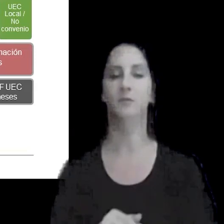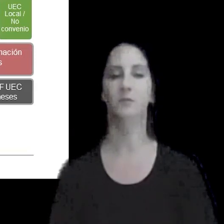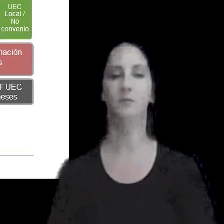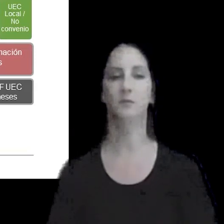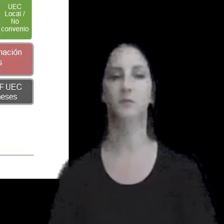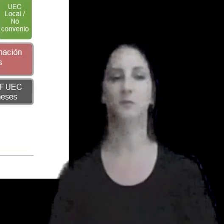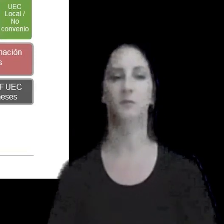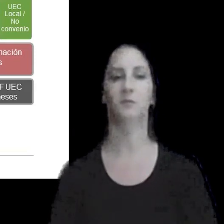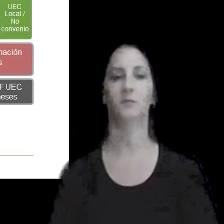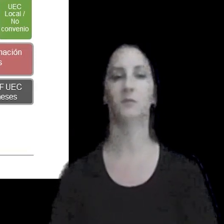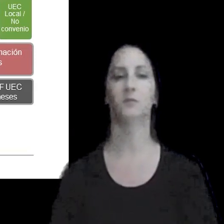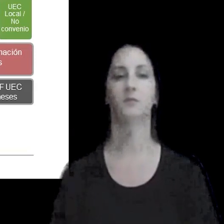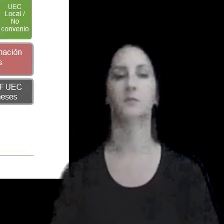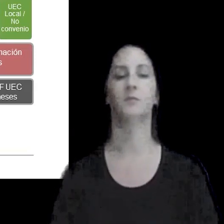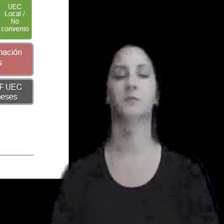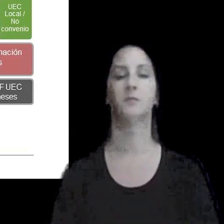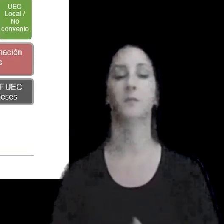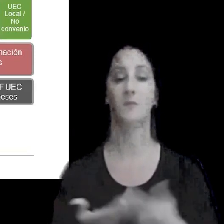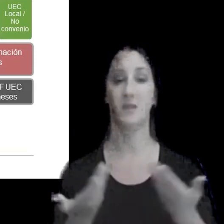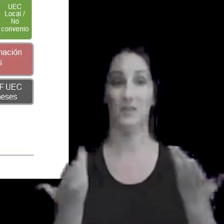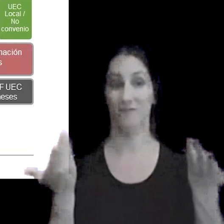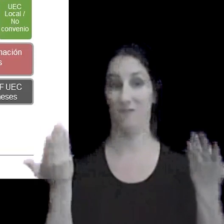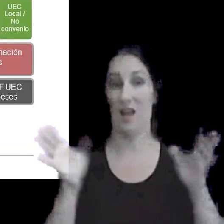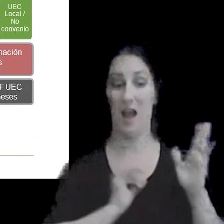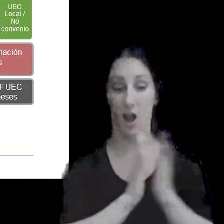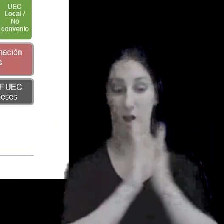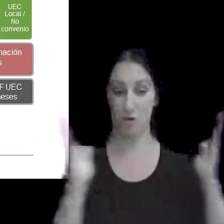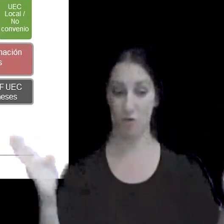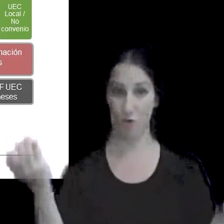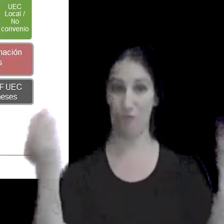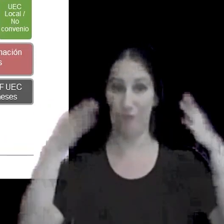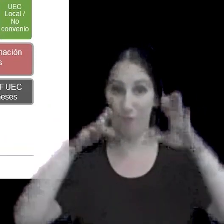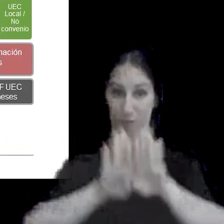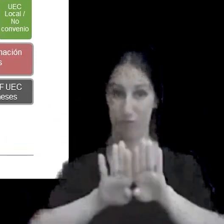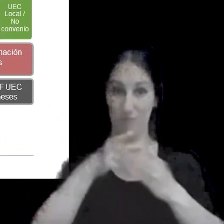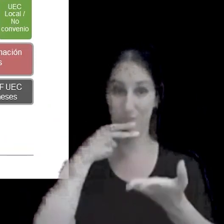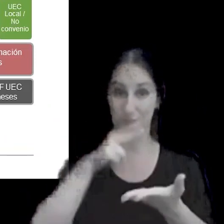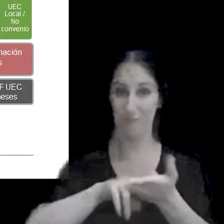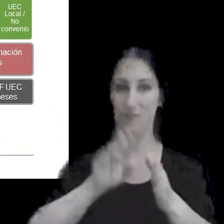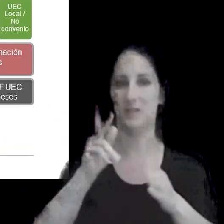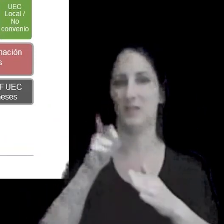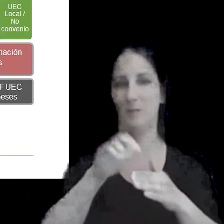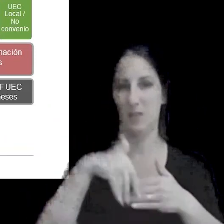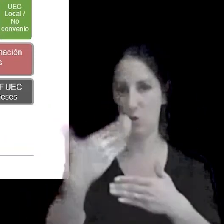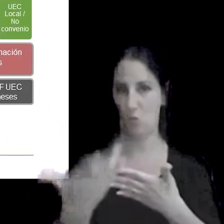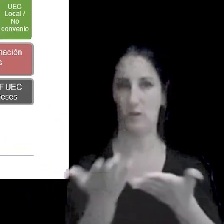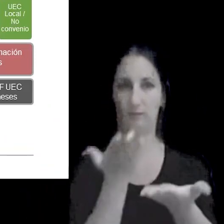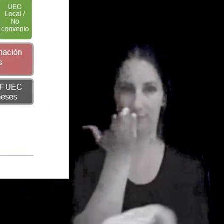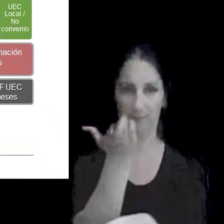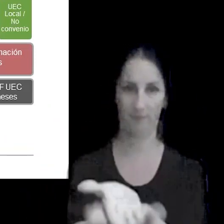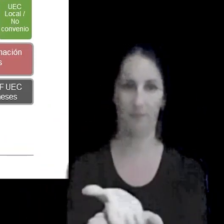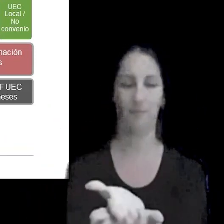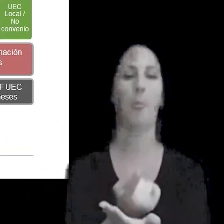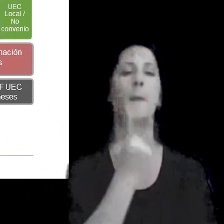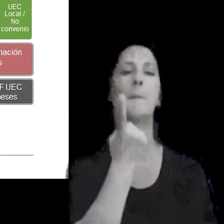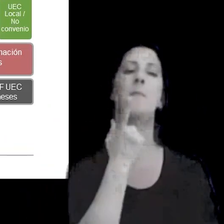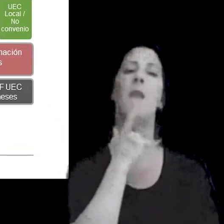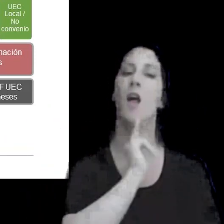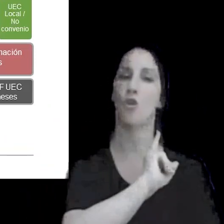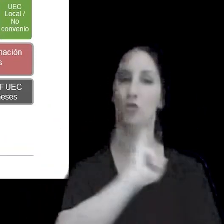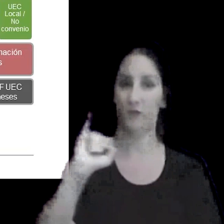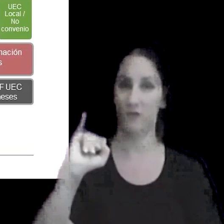a los tres meses del cierre de ejercicio fiscal de la última entidad controlante la primera notificación